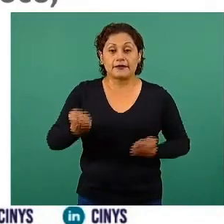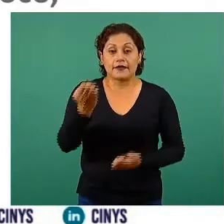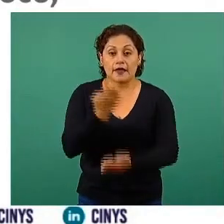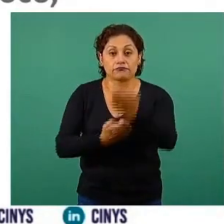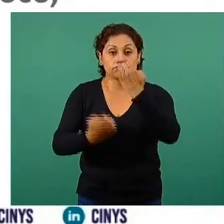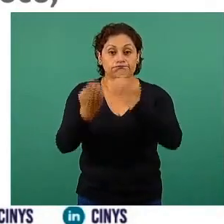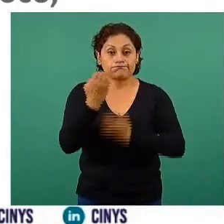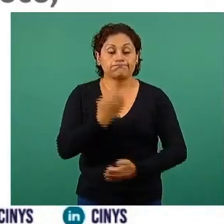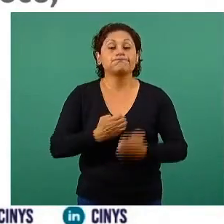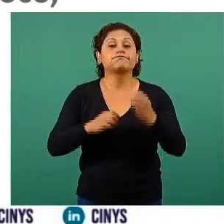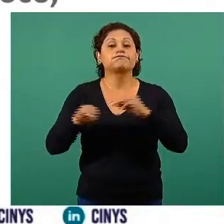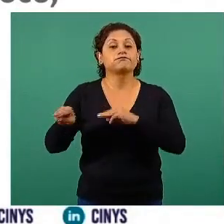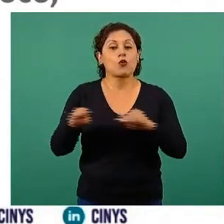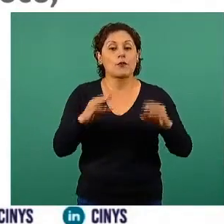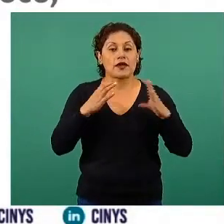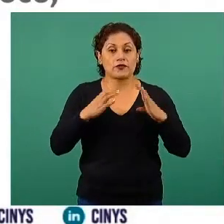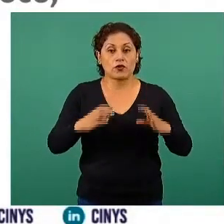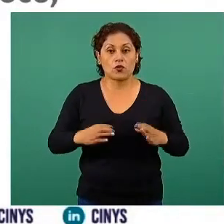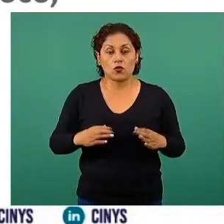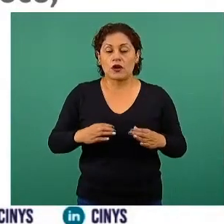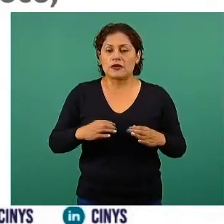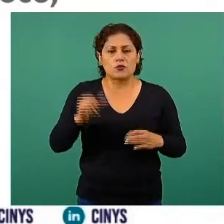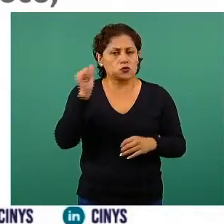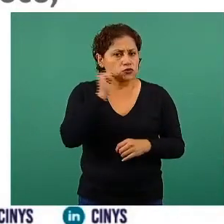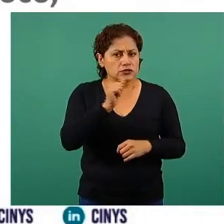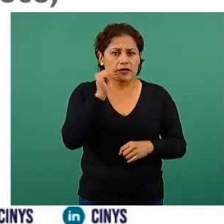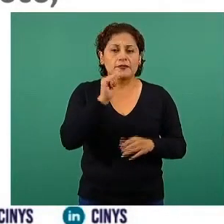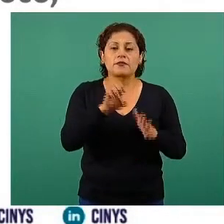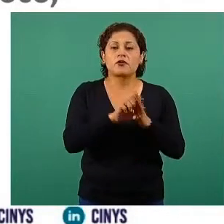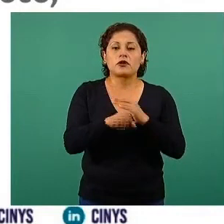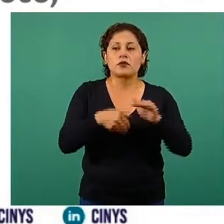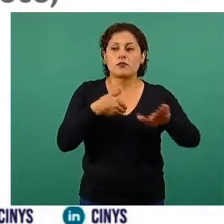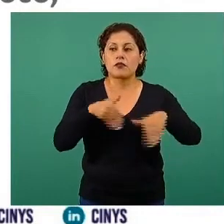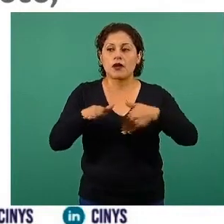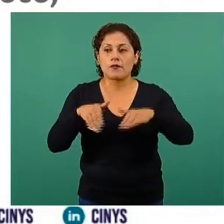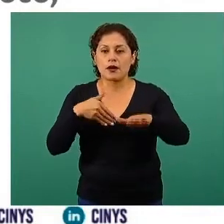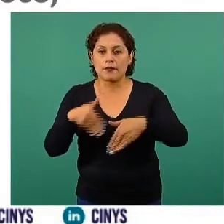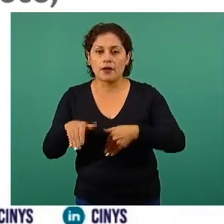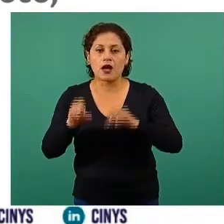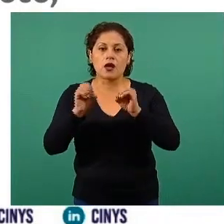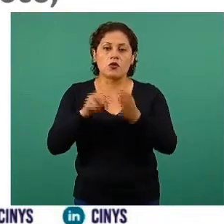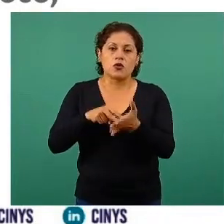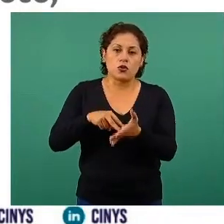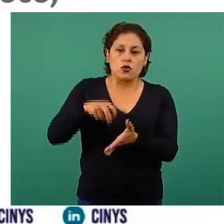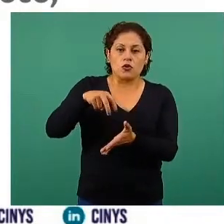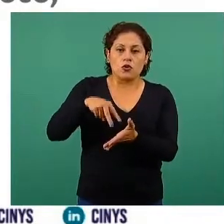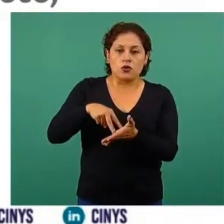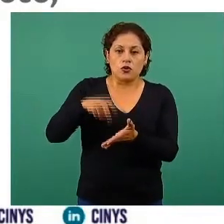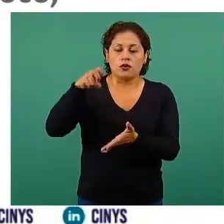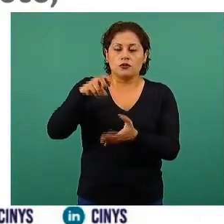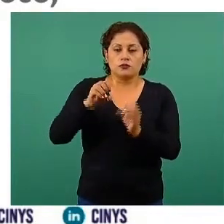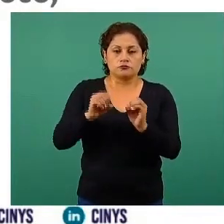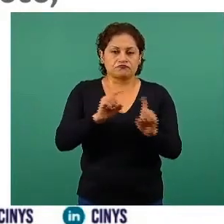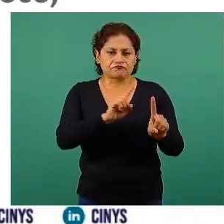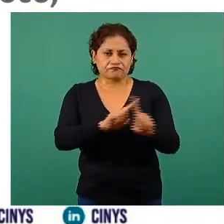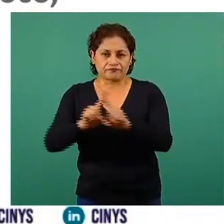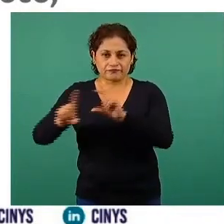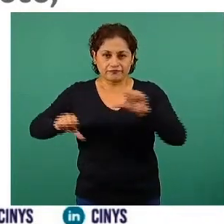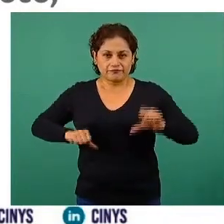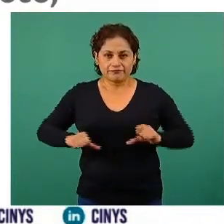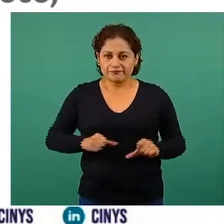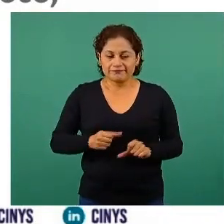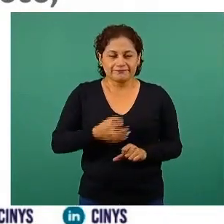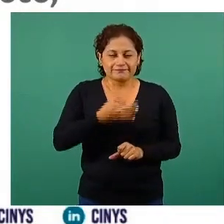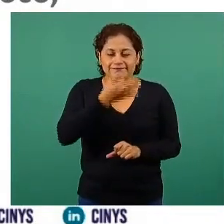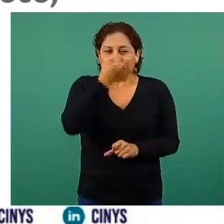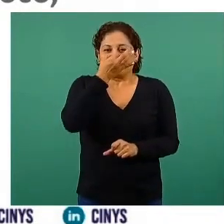Si caminamos a la esquina cuenta, si brincamos dos minutos cuenta. Cada paso cuenta, cada minuto cuenta. Y siempre